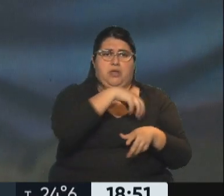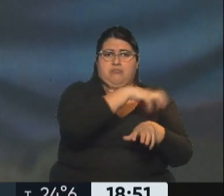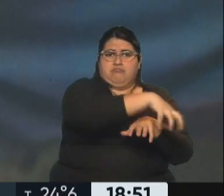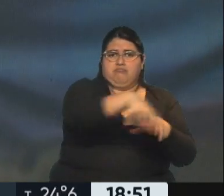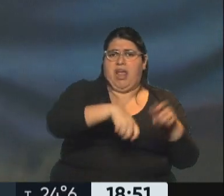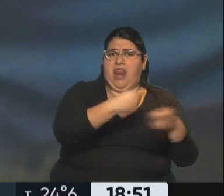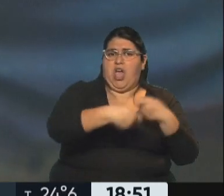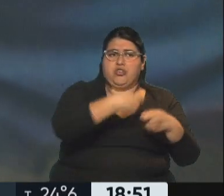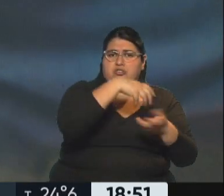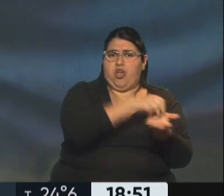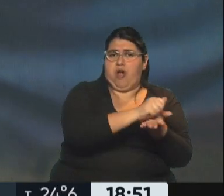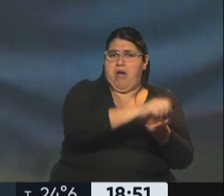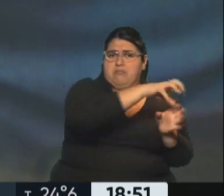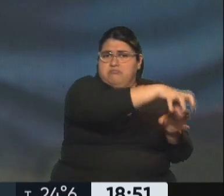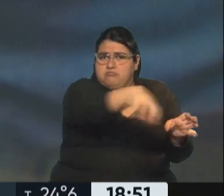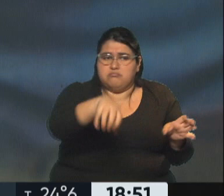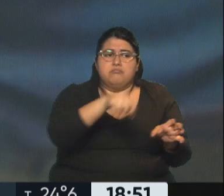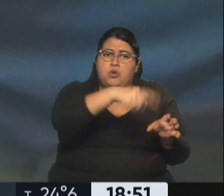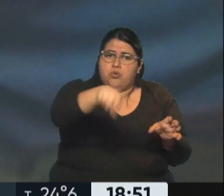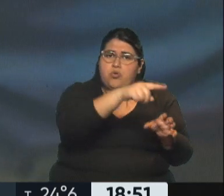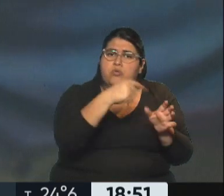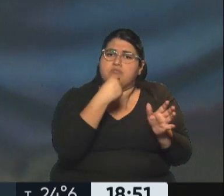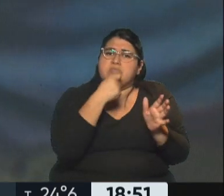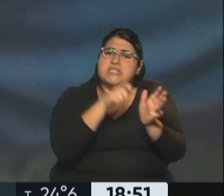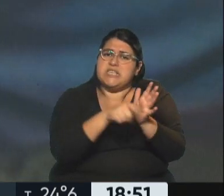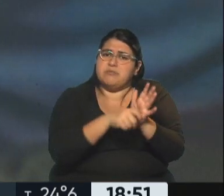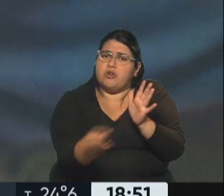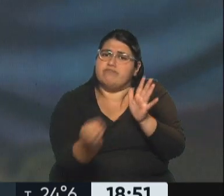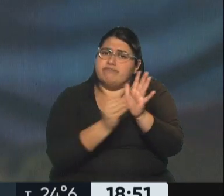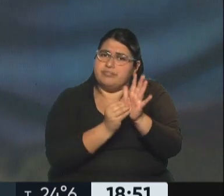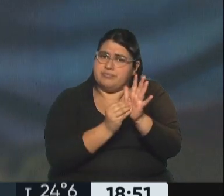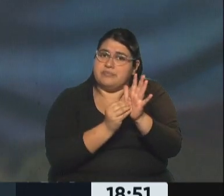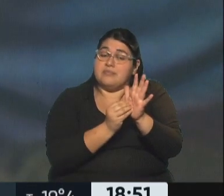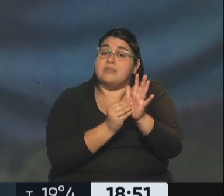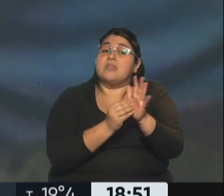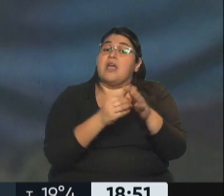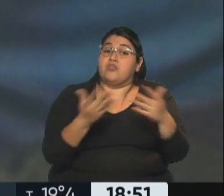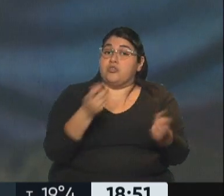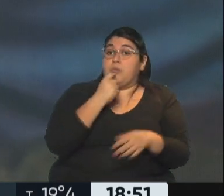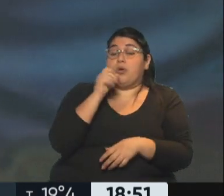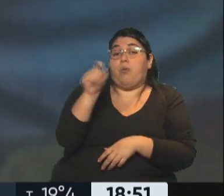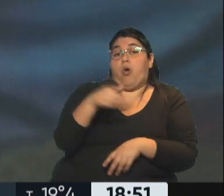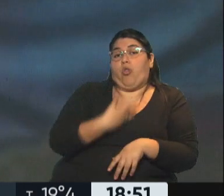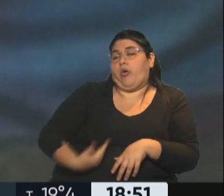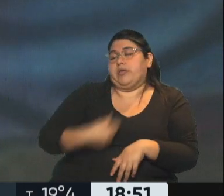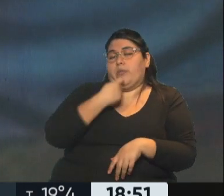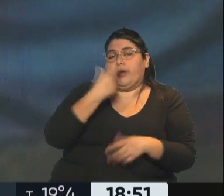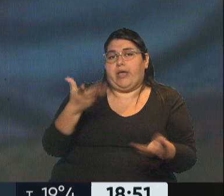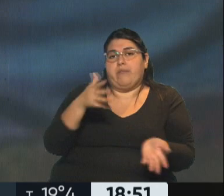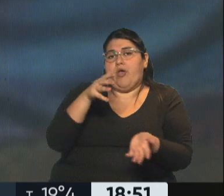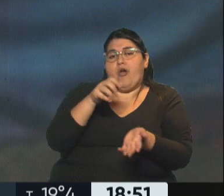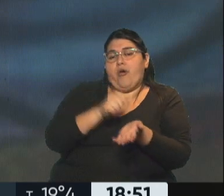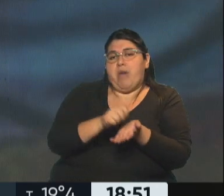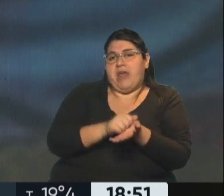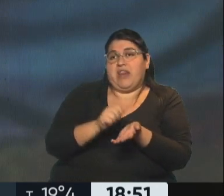sean las panaderías las que se inscriban en este subsidio y que termine siendo un subsidio a demanda. Es decir, vos tenés una panadería y querés recibir la bolsa